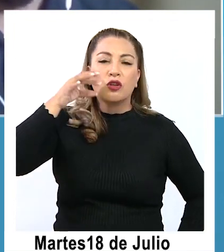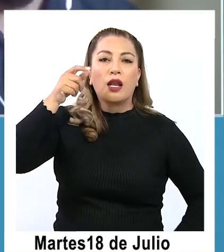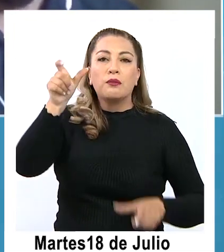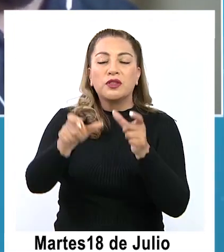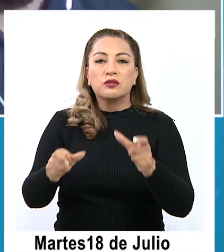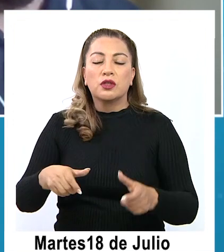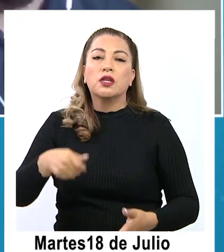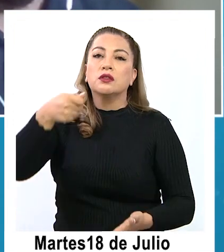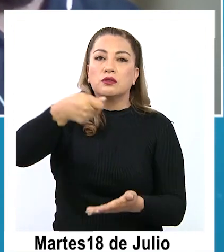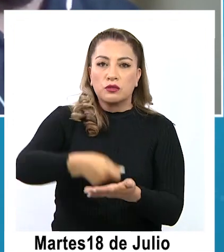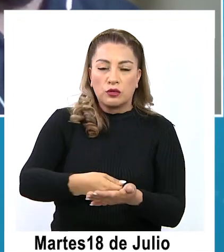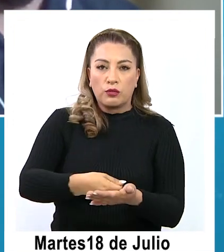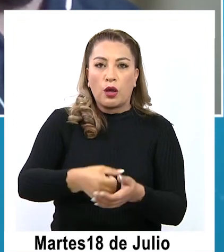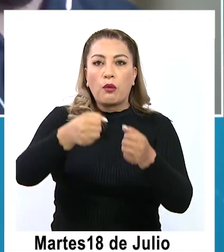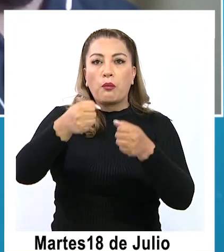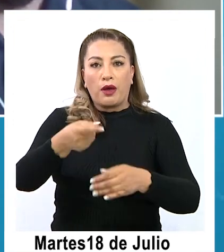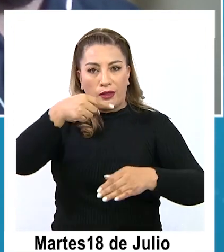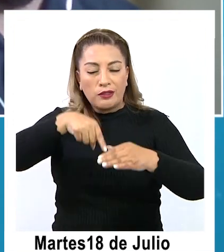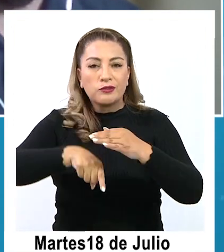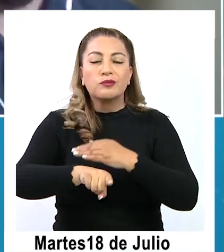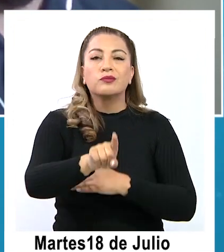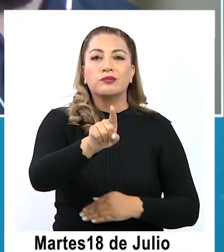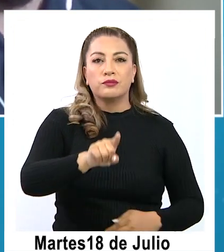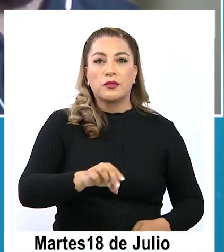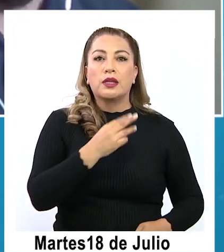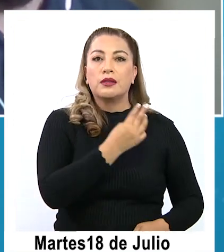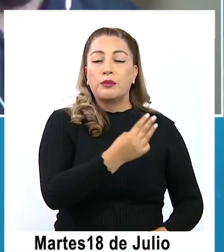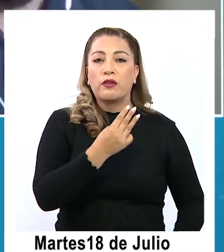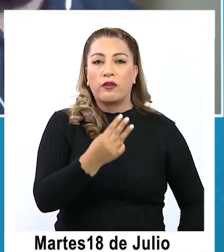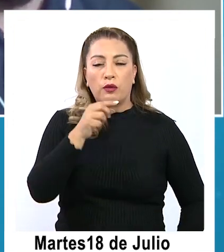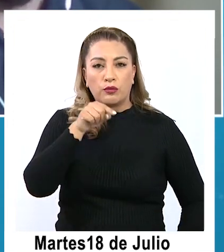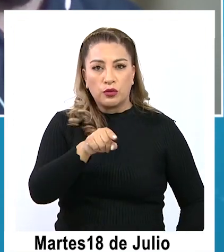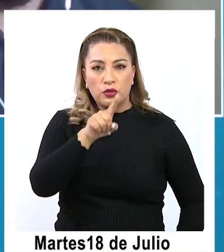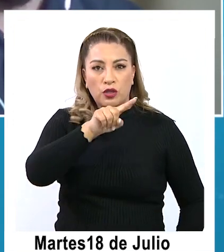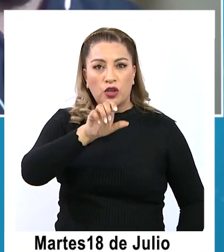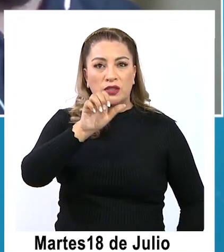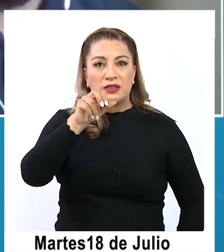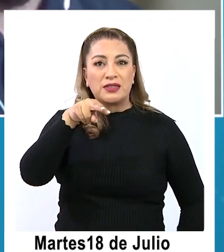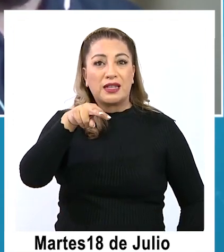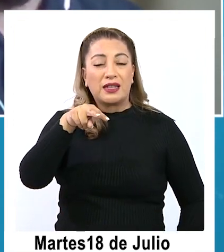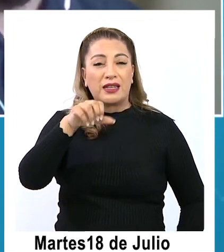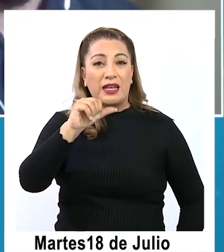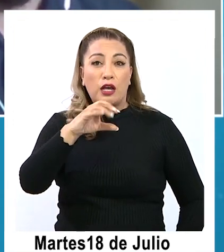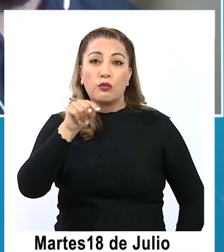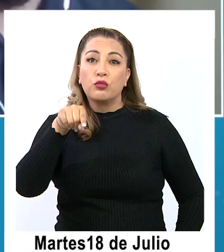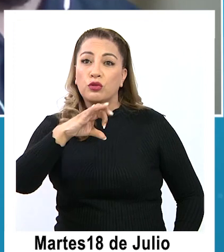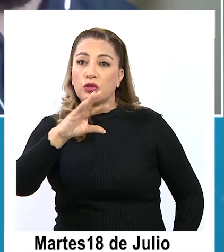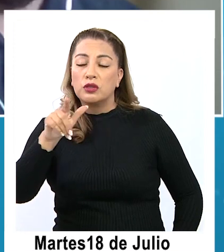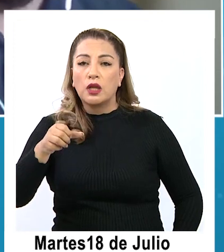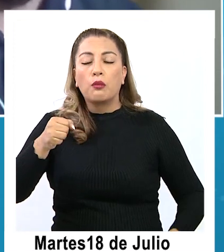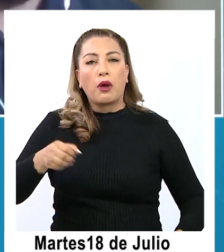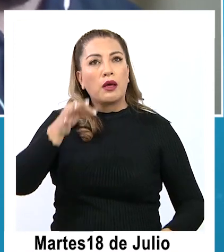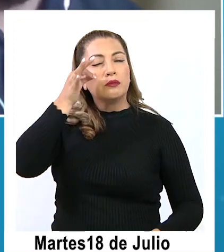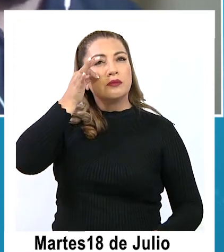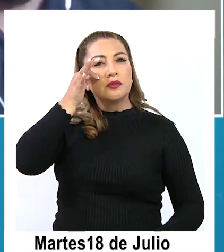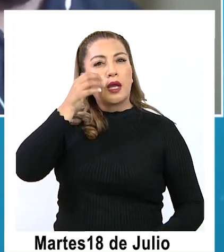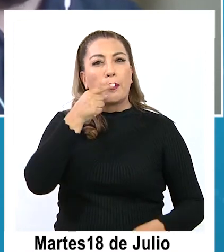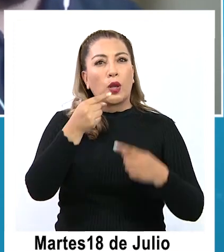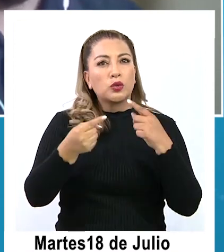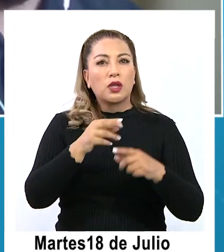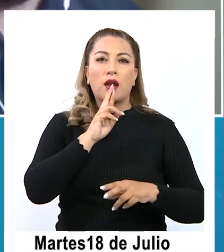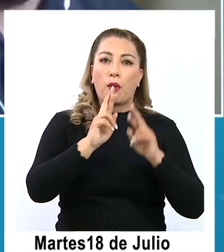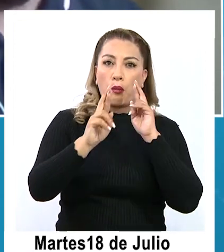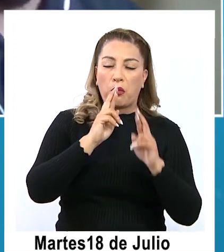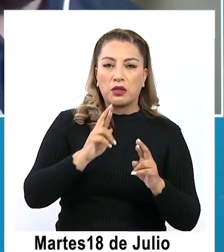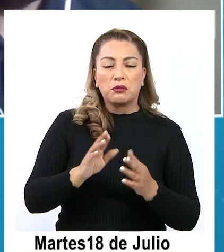consumidores para que puedan ingresar a la página web triple W punto CERNAC punto CL y puedan completar esta encuesta